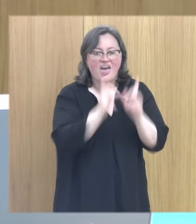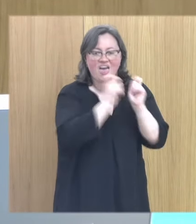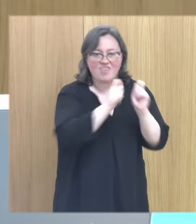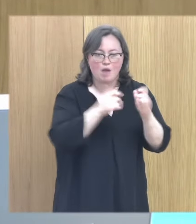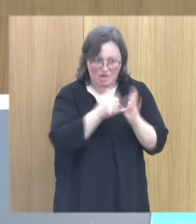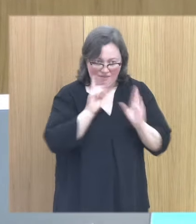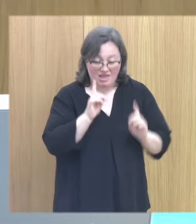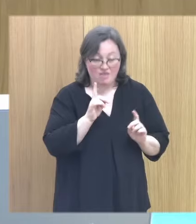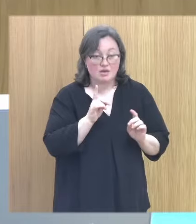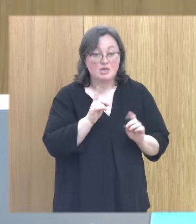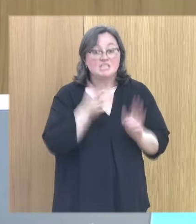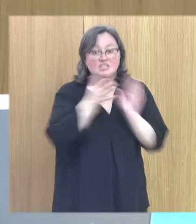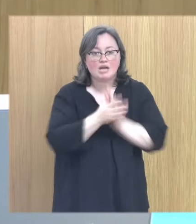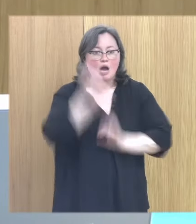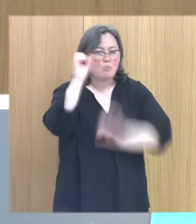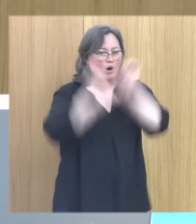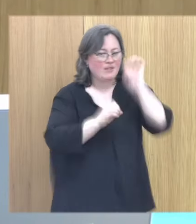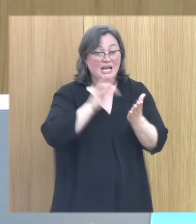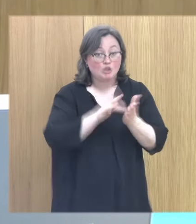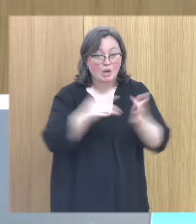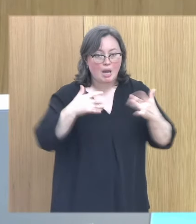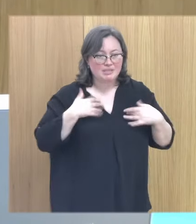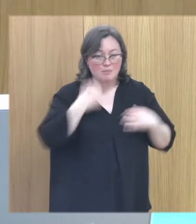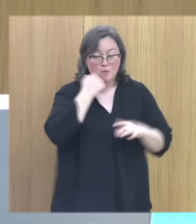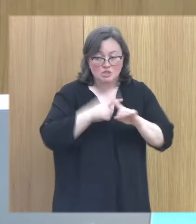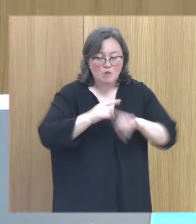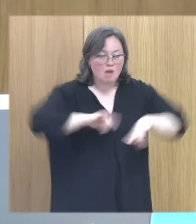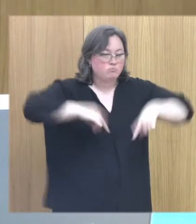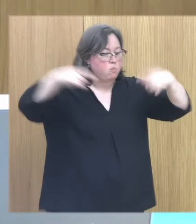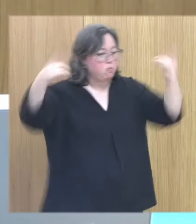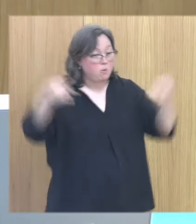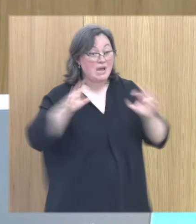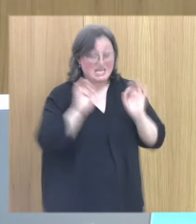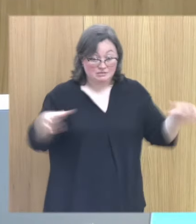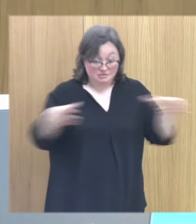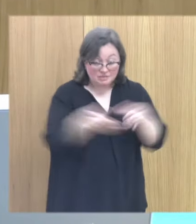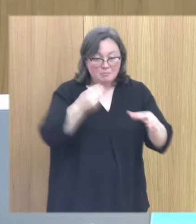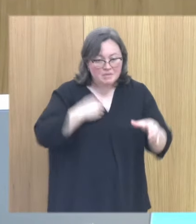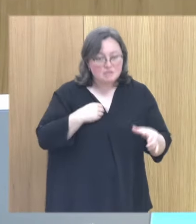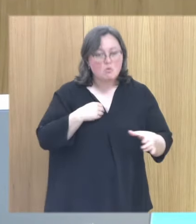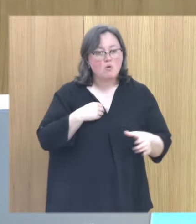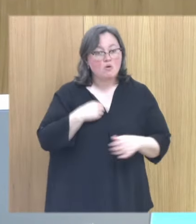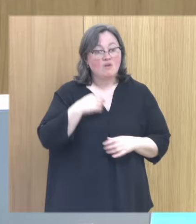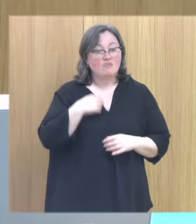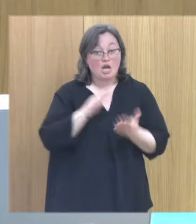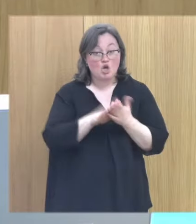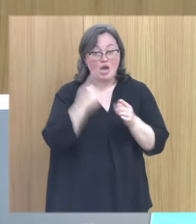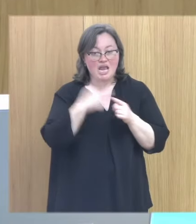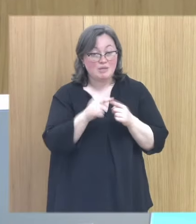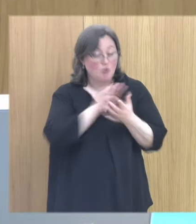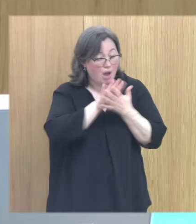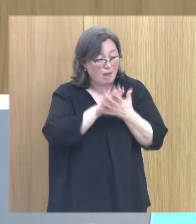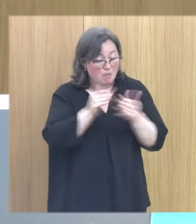la vulnerabilidad tienen una probabilidad muchísimo más alta de ser víctimas de abuso y como tales el elemento que yo decía al